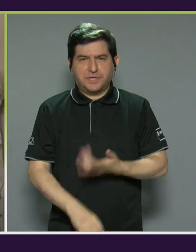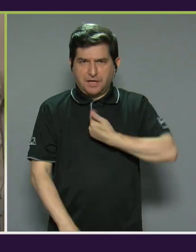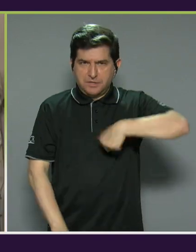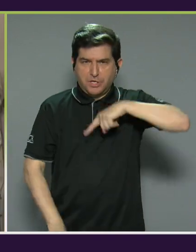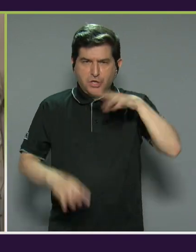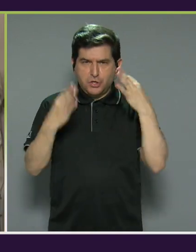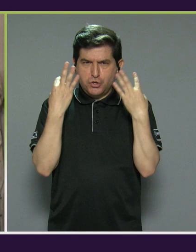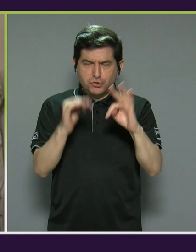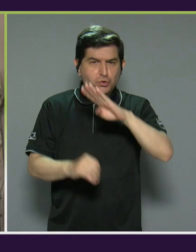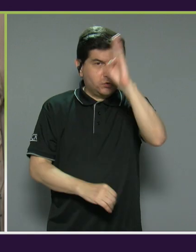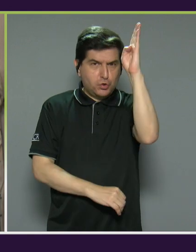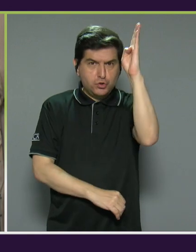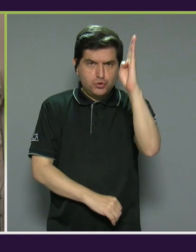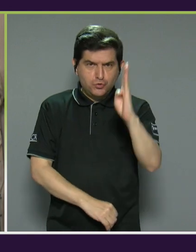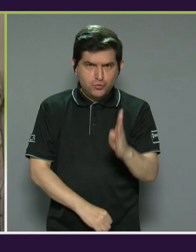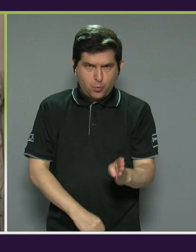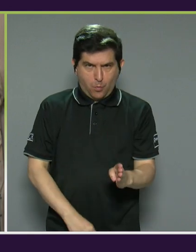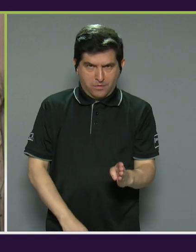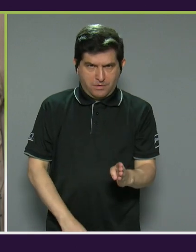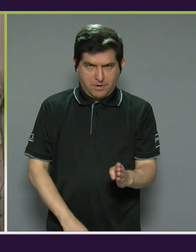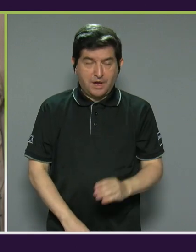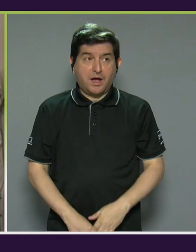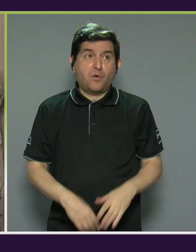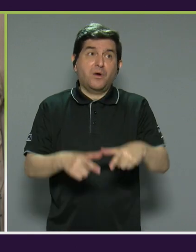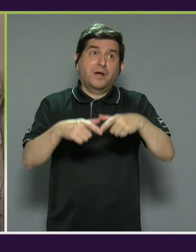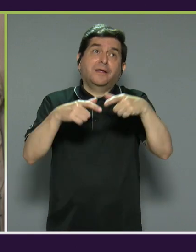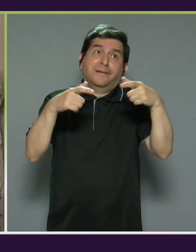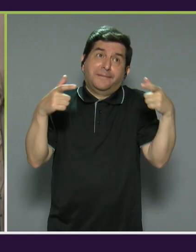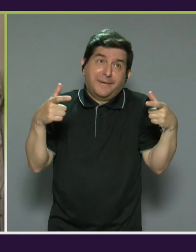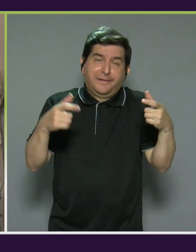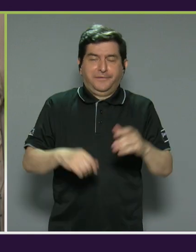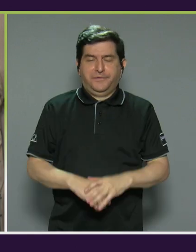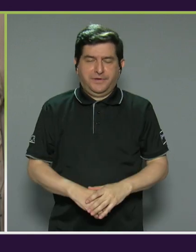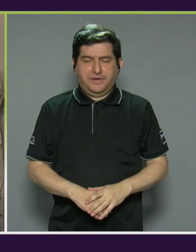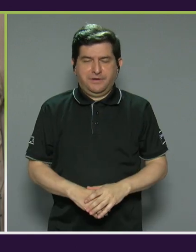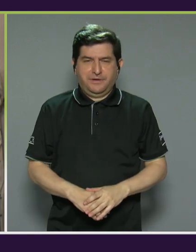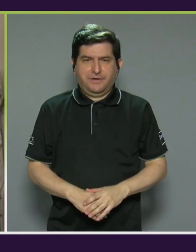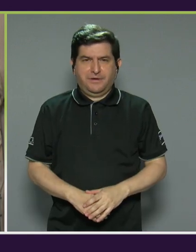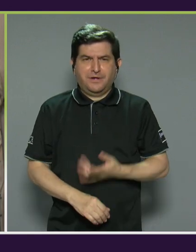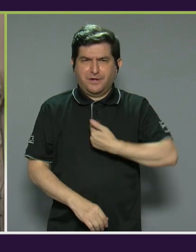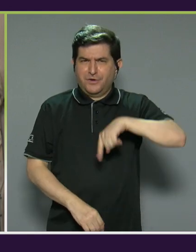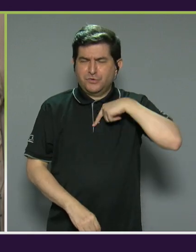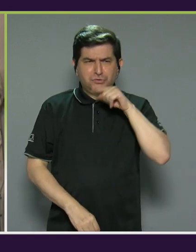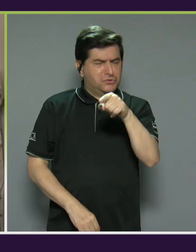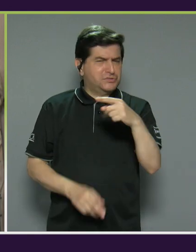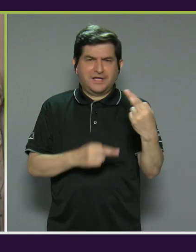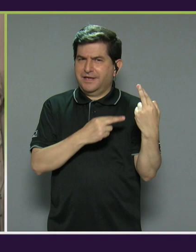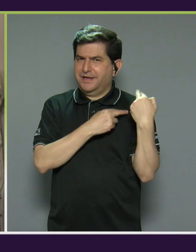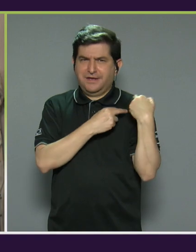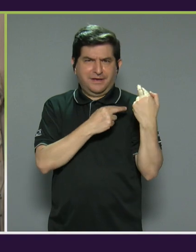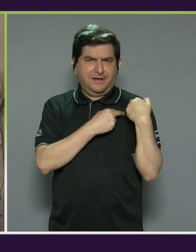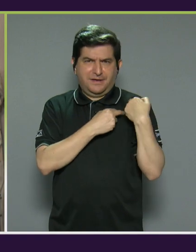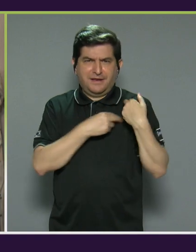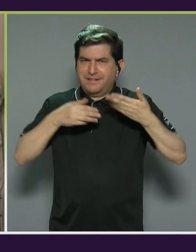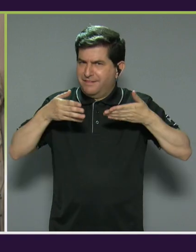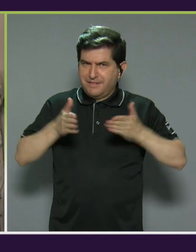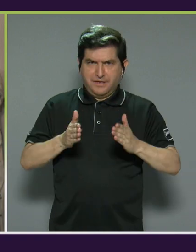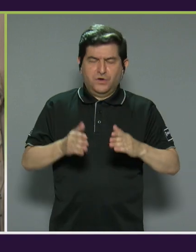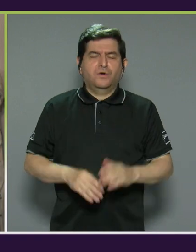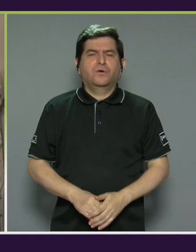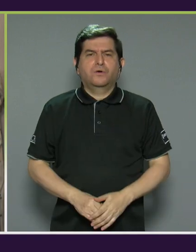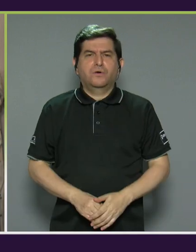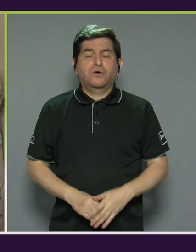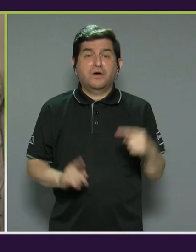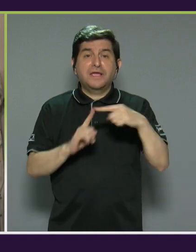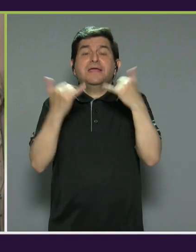tratamos de nunca, o en su mayoría, ¿verdad?, no hacerlos responsables de nuestro hijo. Entonces siempre